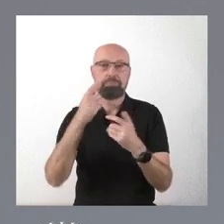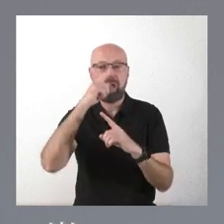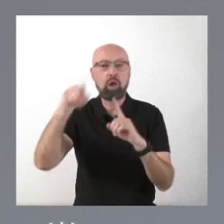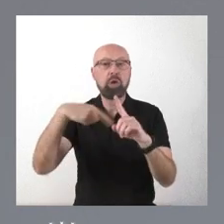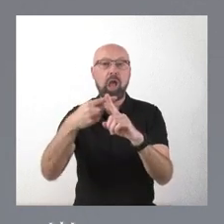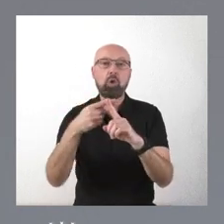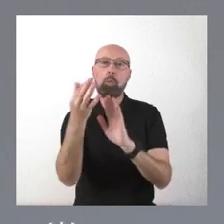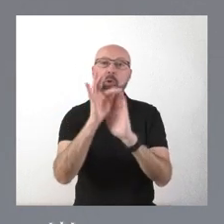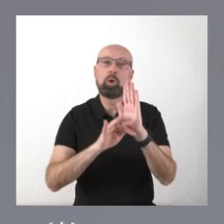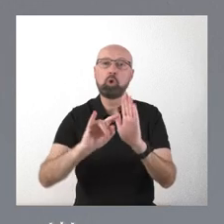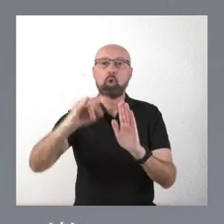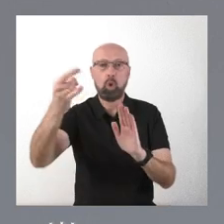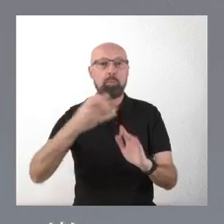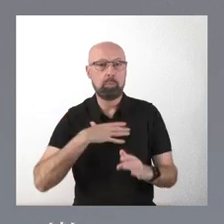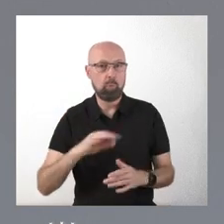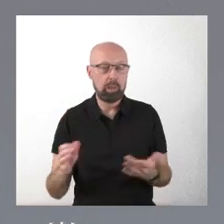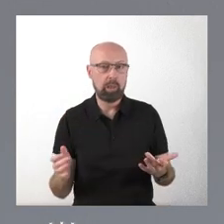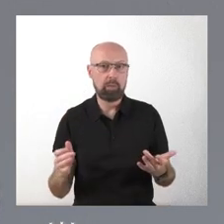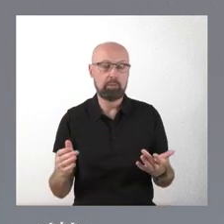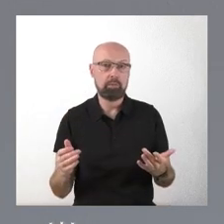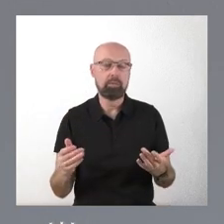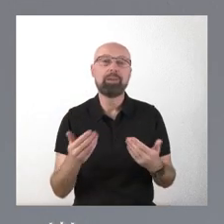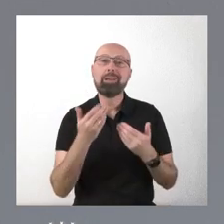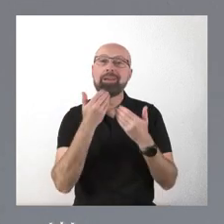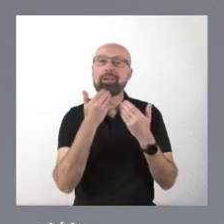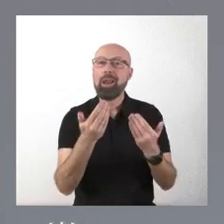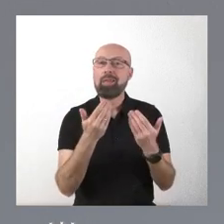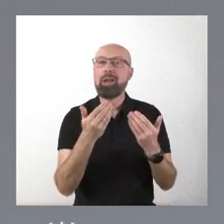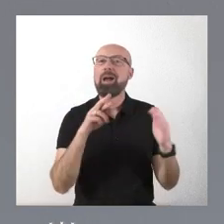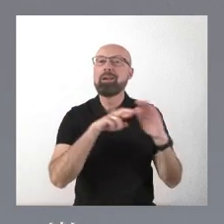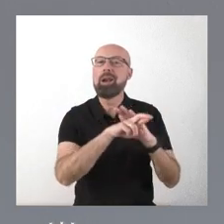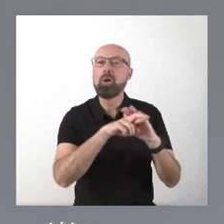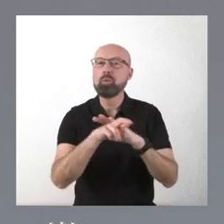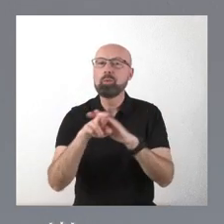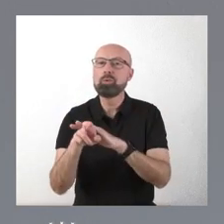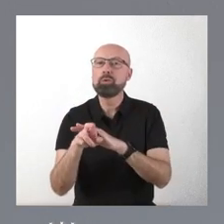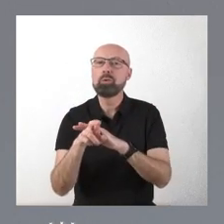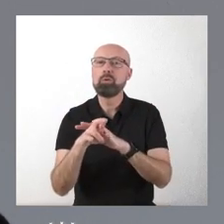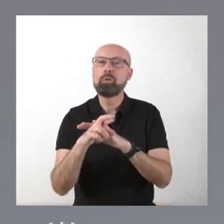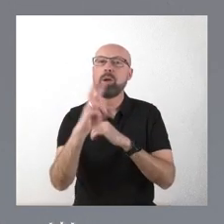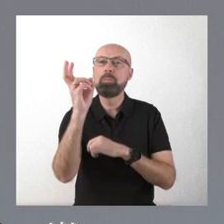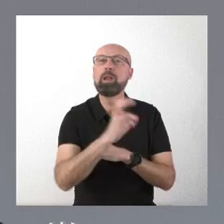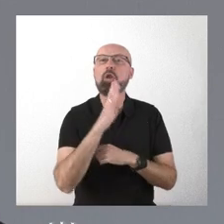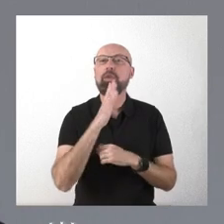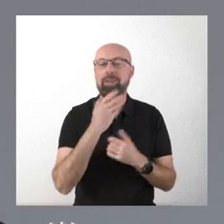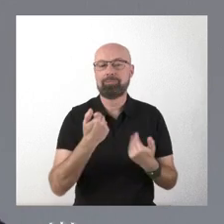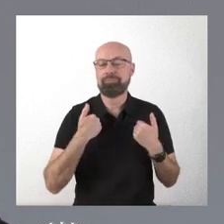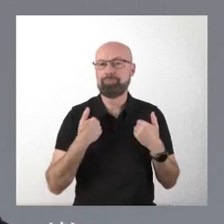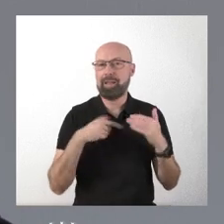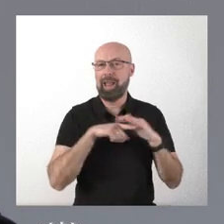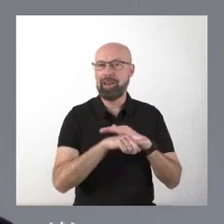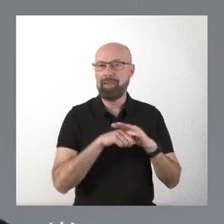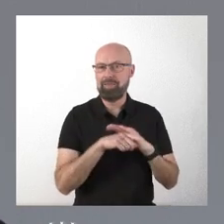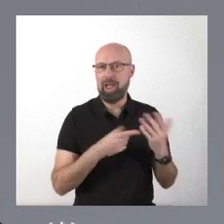y se duplicará con recursos conseguidos desde la gerencia. No les